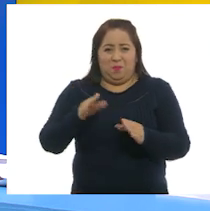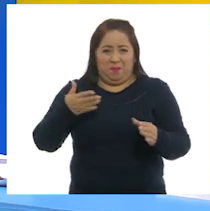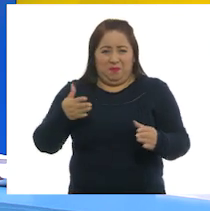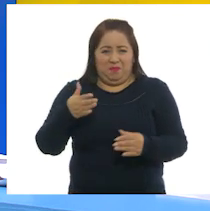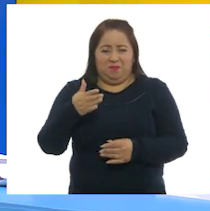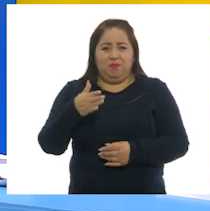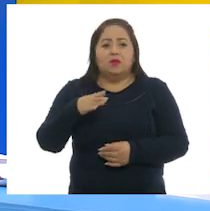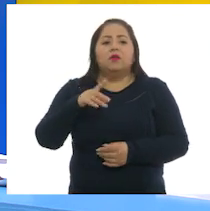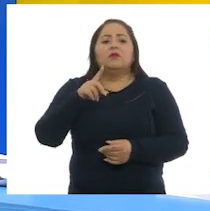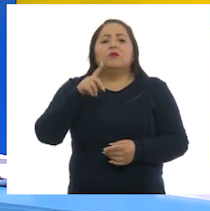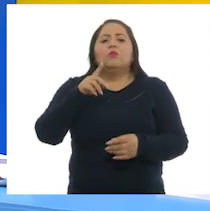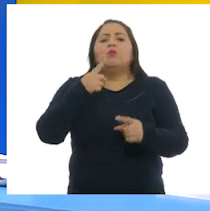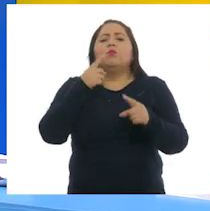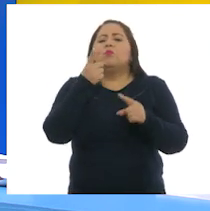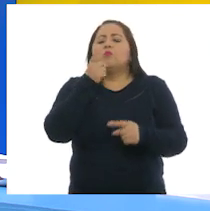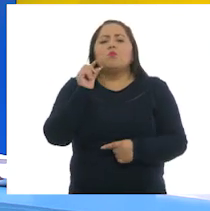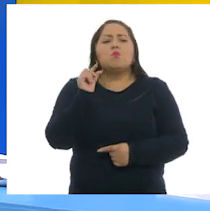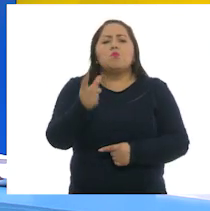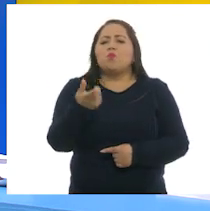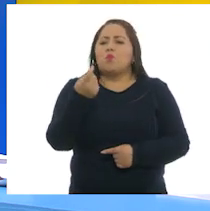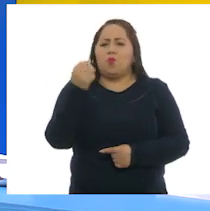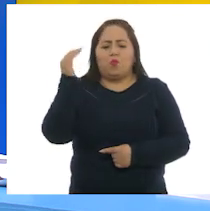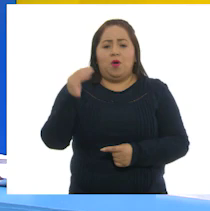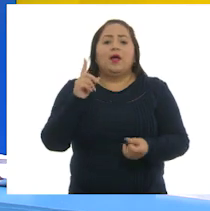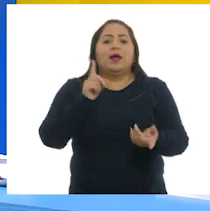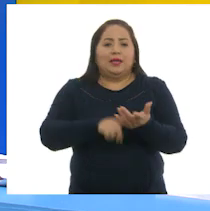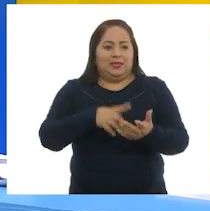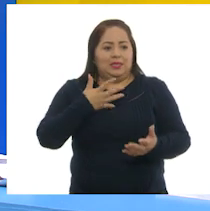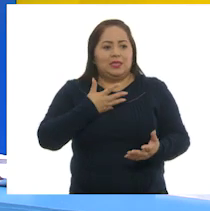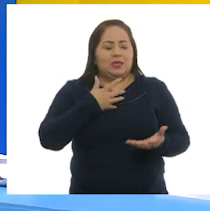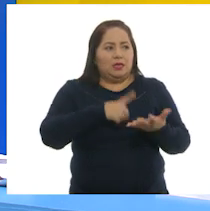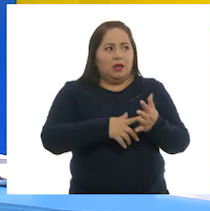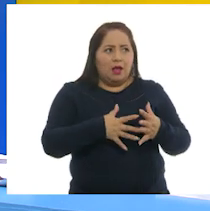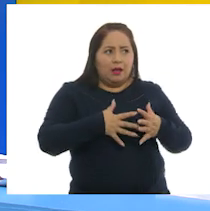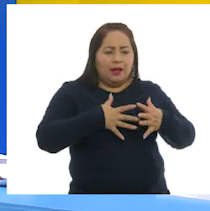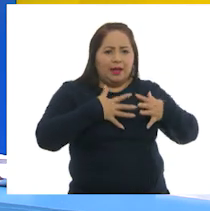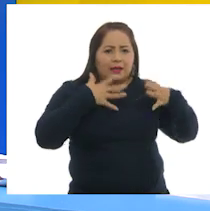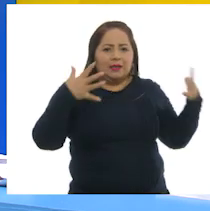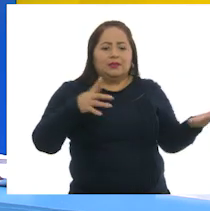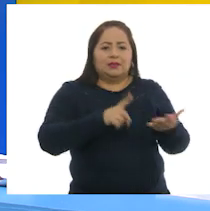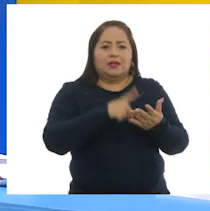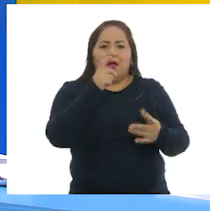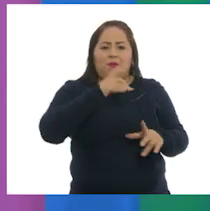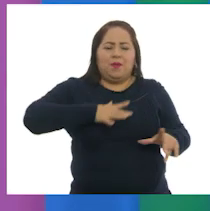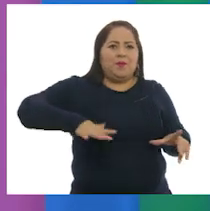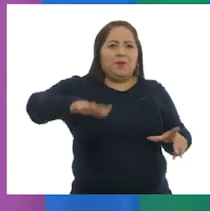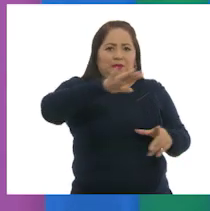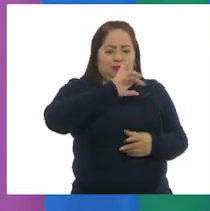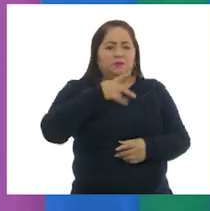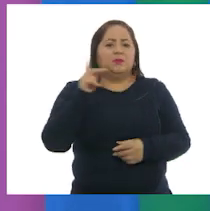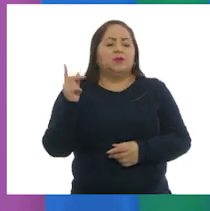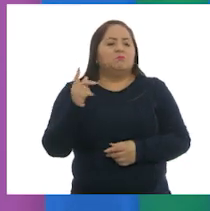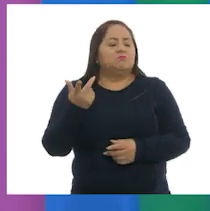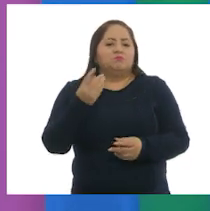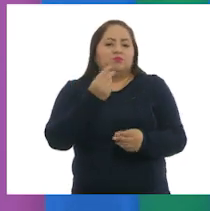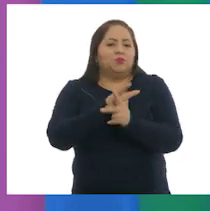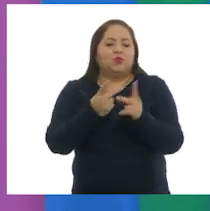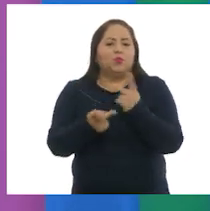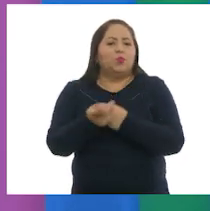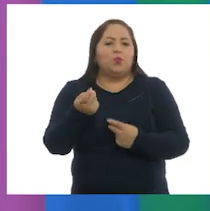se ha desarrollado poco, a pesar de contar con una extensión amplia de sus litorales. Entonces,